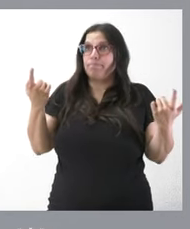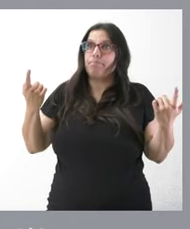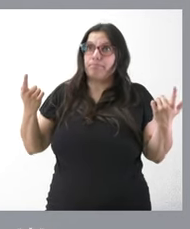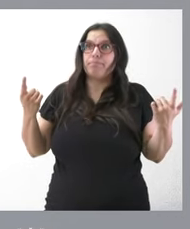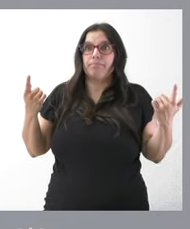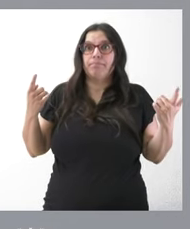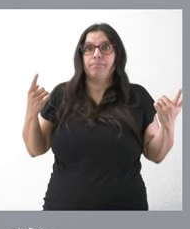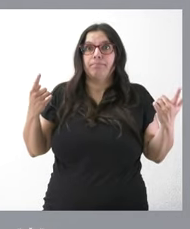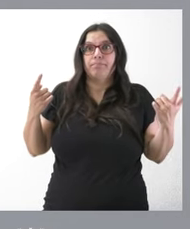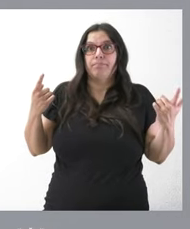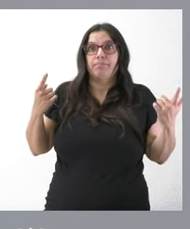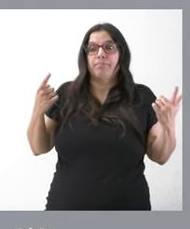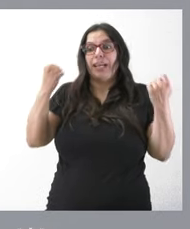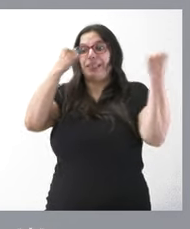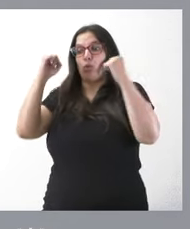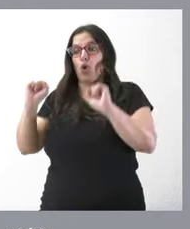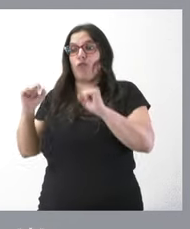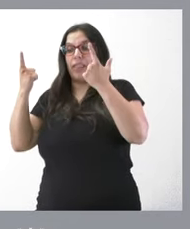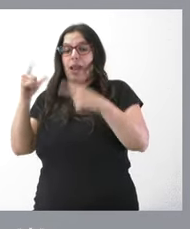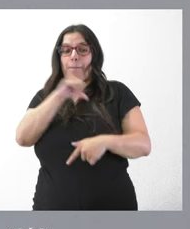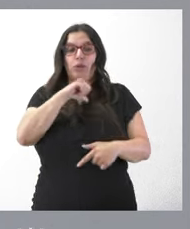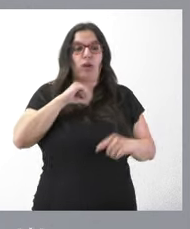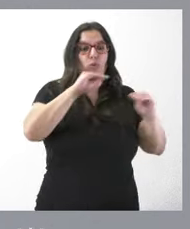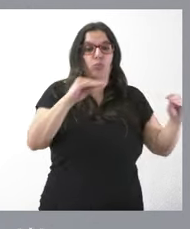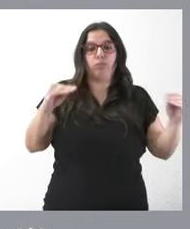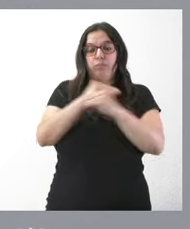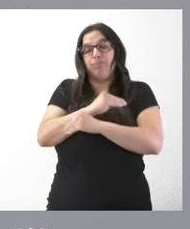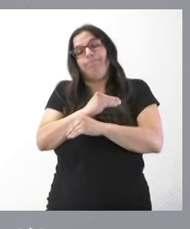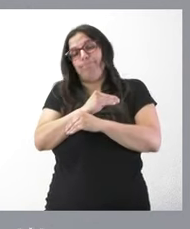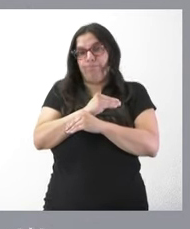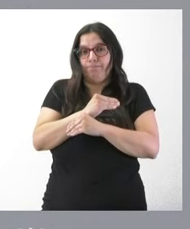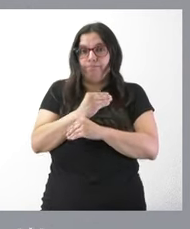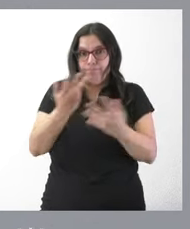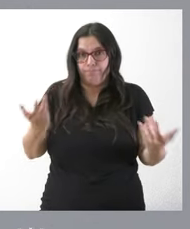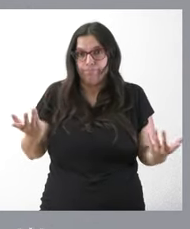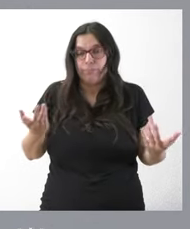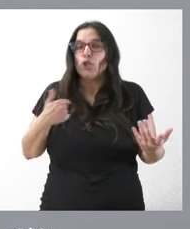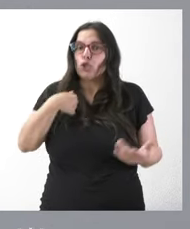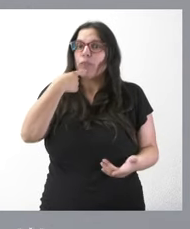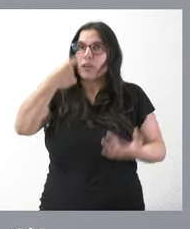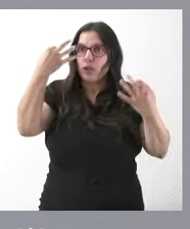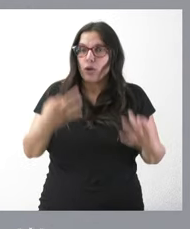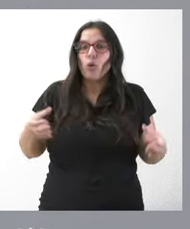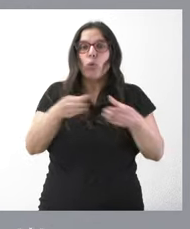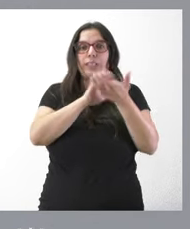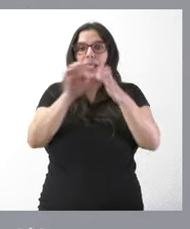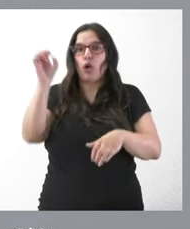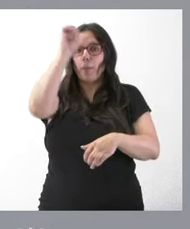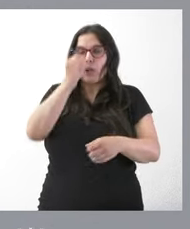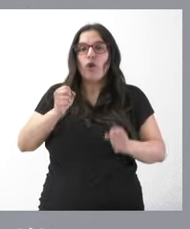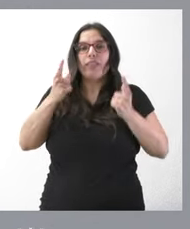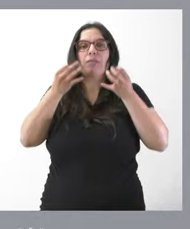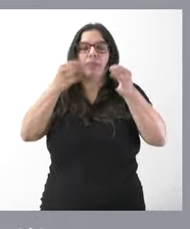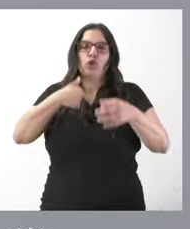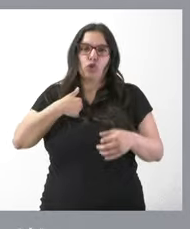son las que institucionalmente están en condiciones de poder manifestar yo sí que les digo cuál es la posición de la Junta de Castilla y León que es la que me